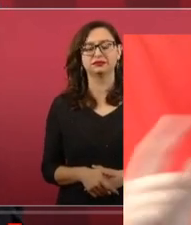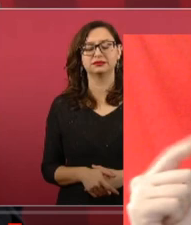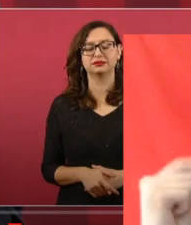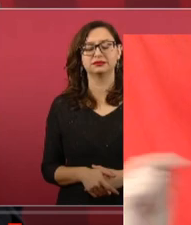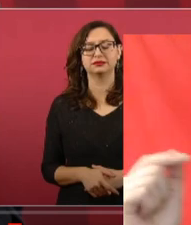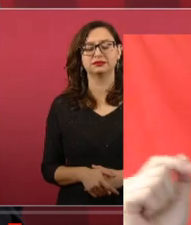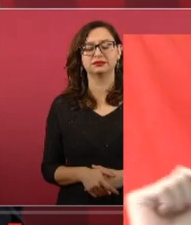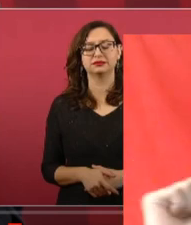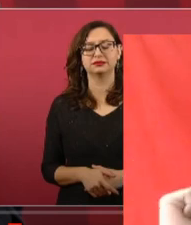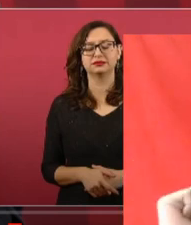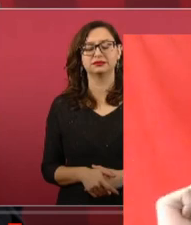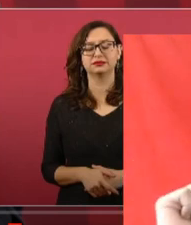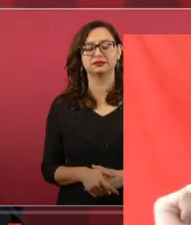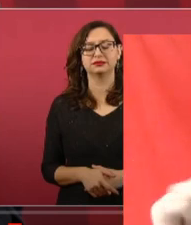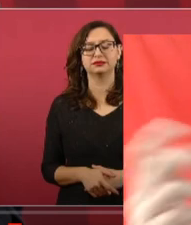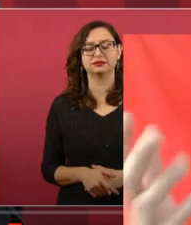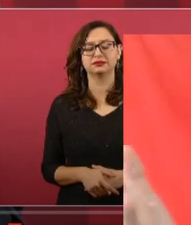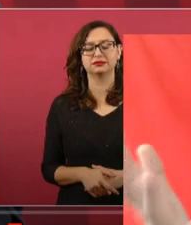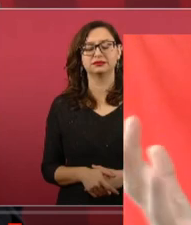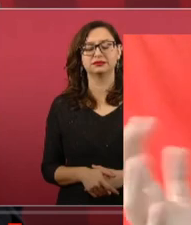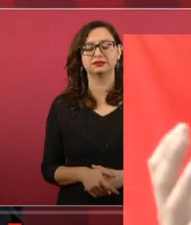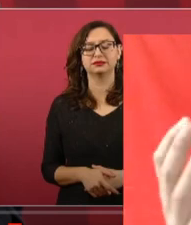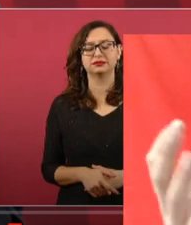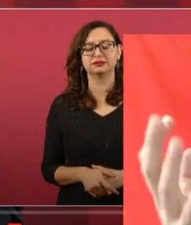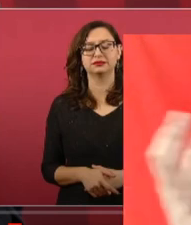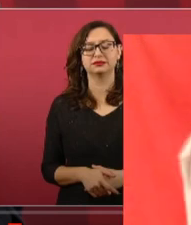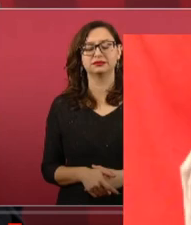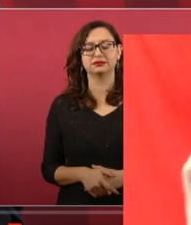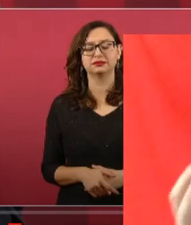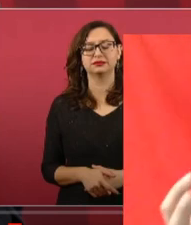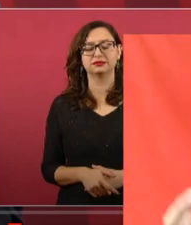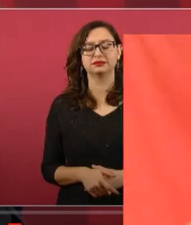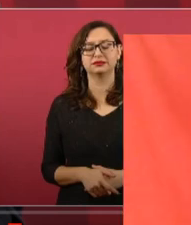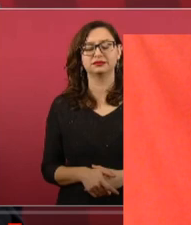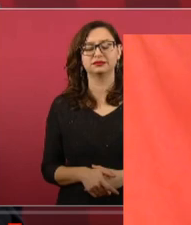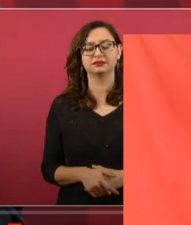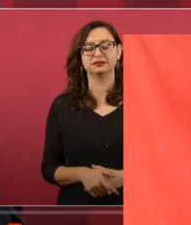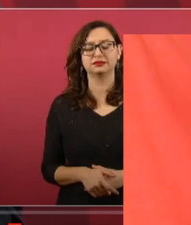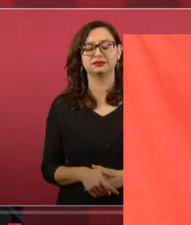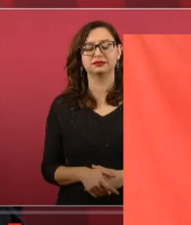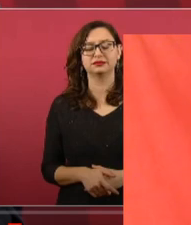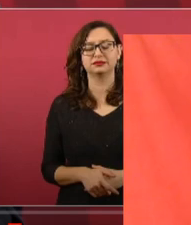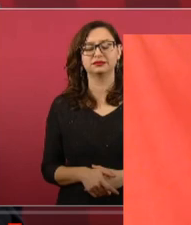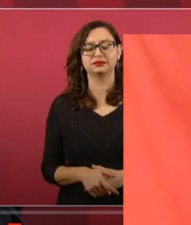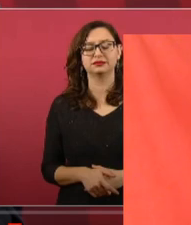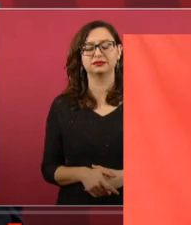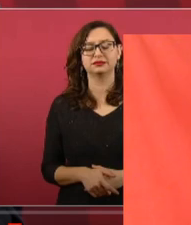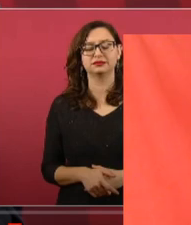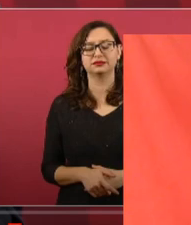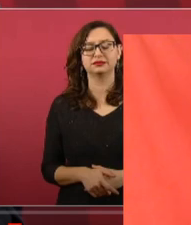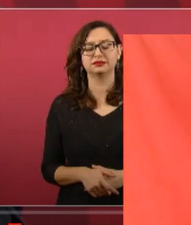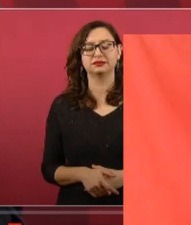Piensa muy bien el presidente lo que va a decir, porque recordemos que son palabras muy serias. Lo que diga el presidente, los